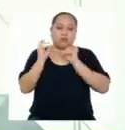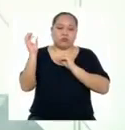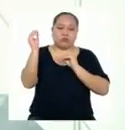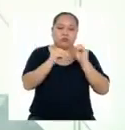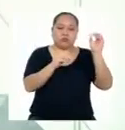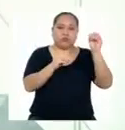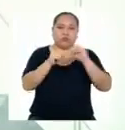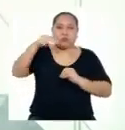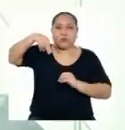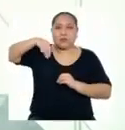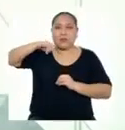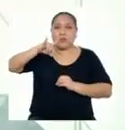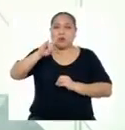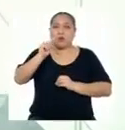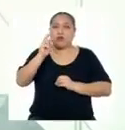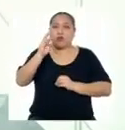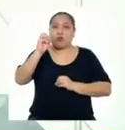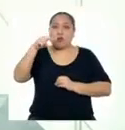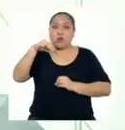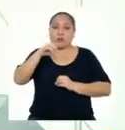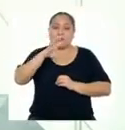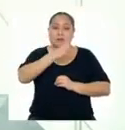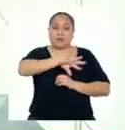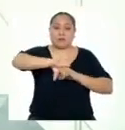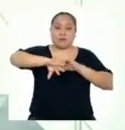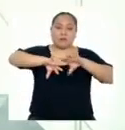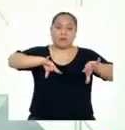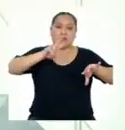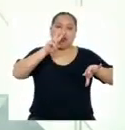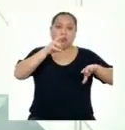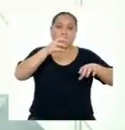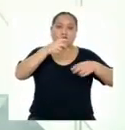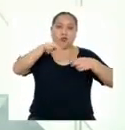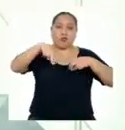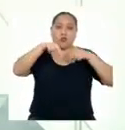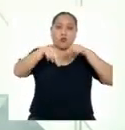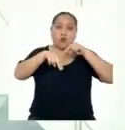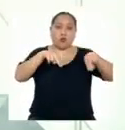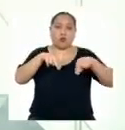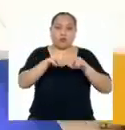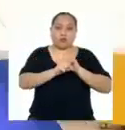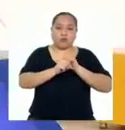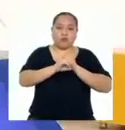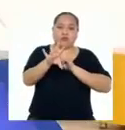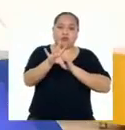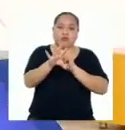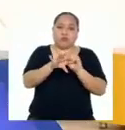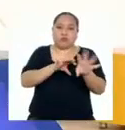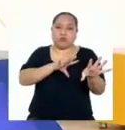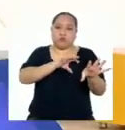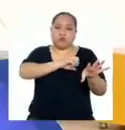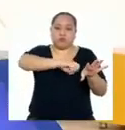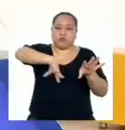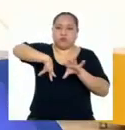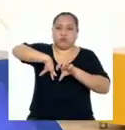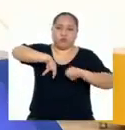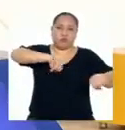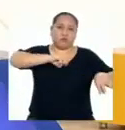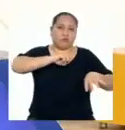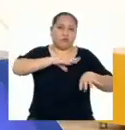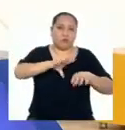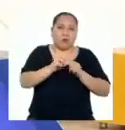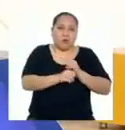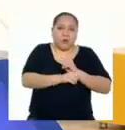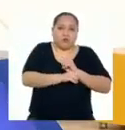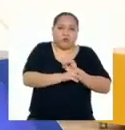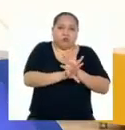convierte en inestable Y se descompone en dos núcleos y se produce una reacción en cadena Y es aquí cuando